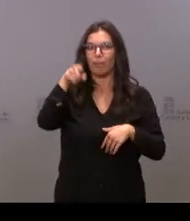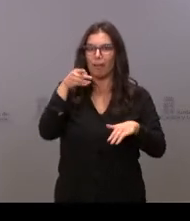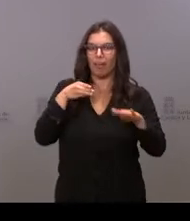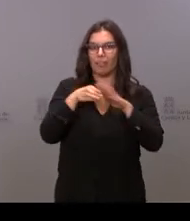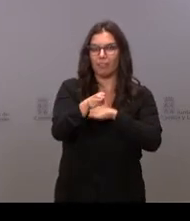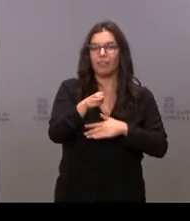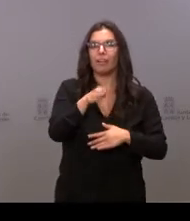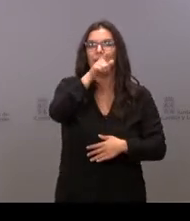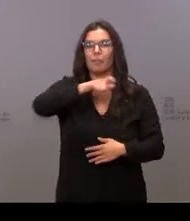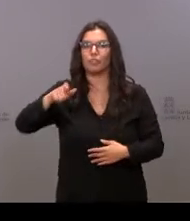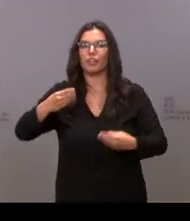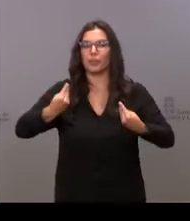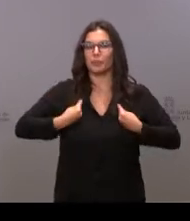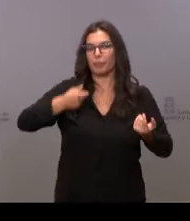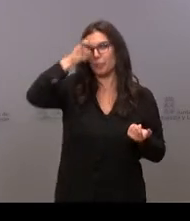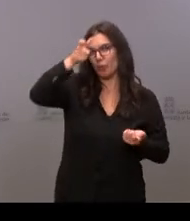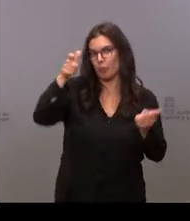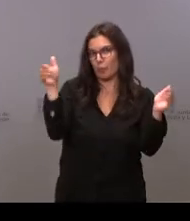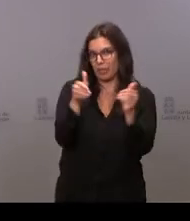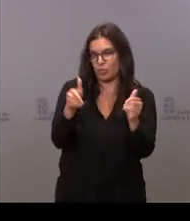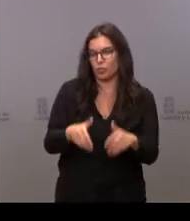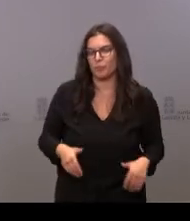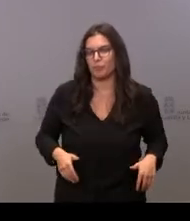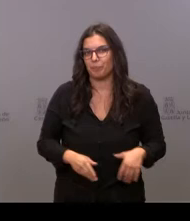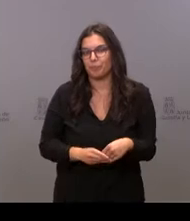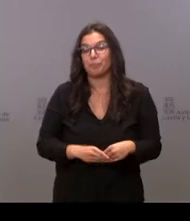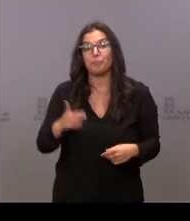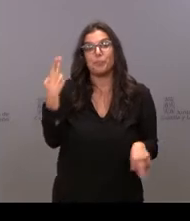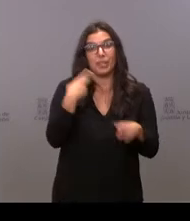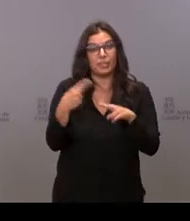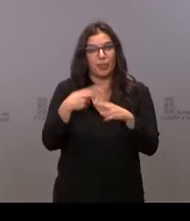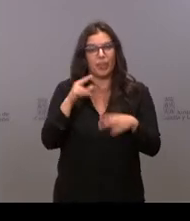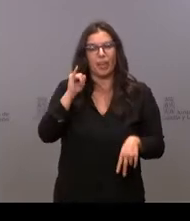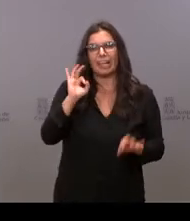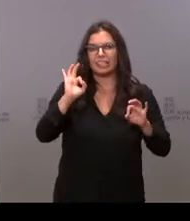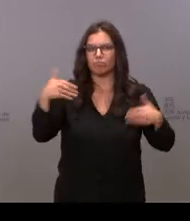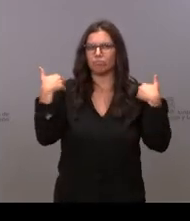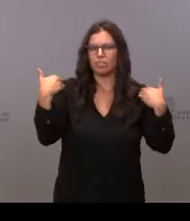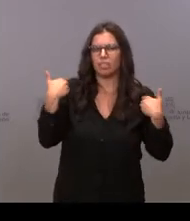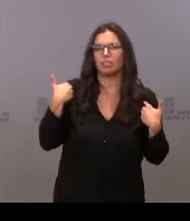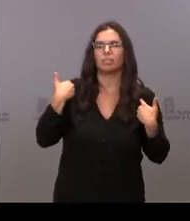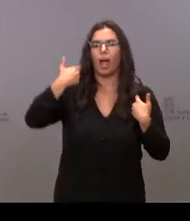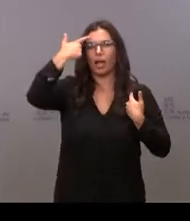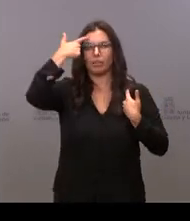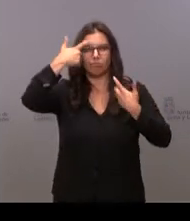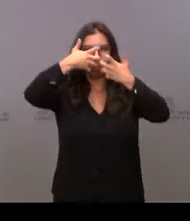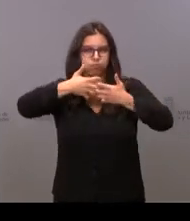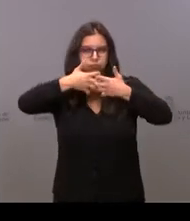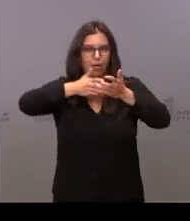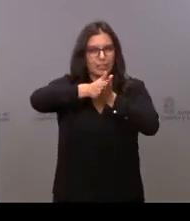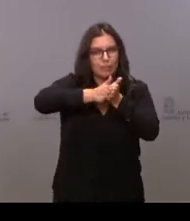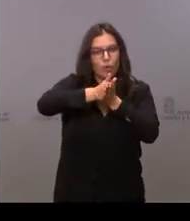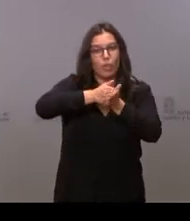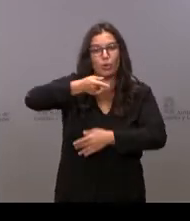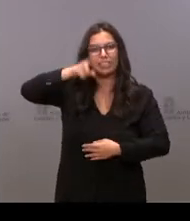personas que residen en pequeños municipios. Tienen actividades como la gimnasia, la estimulación cognitiva y otras